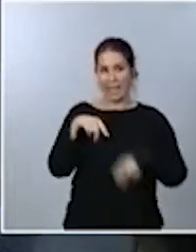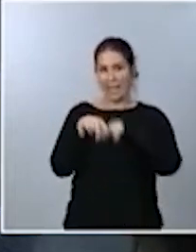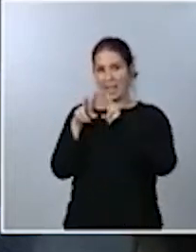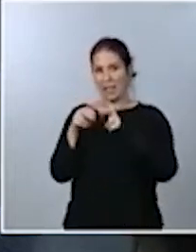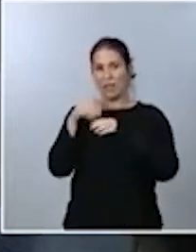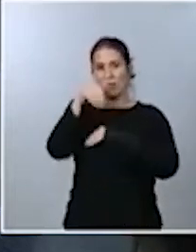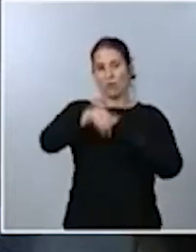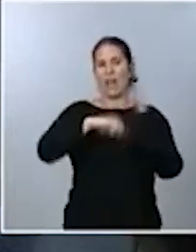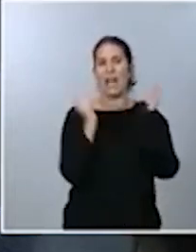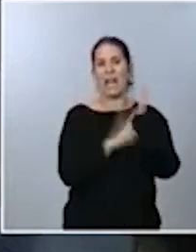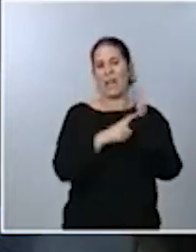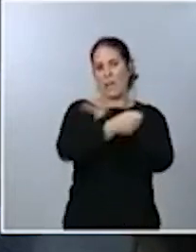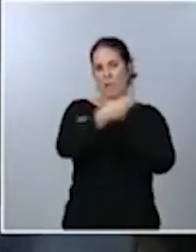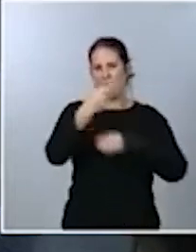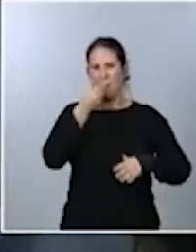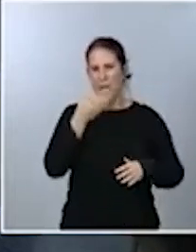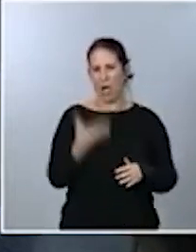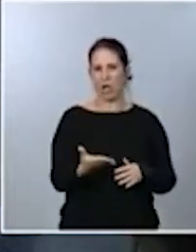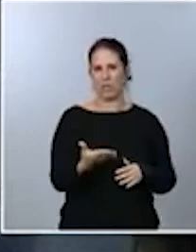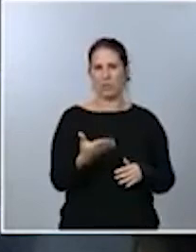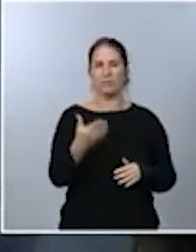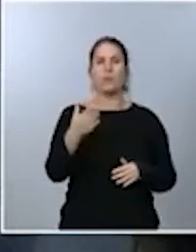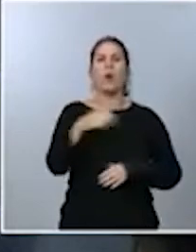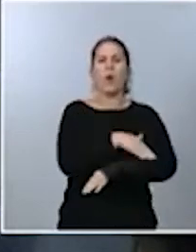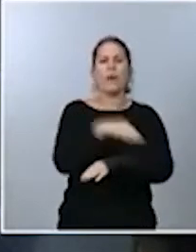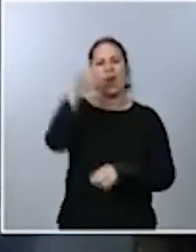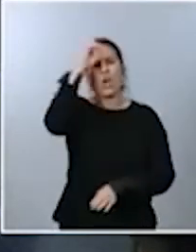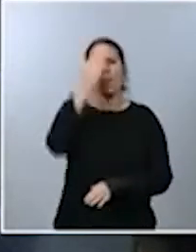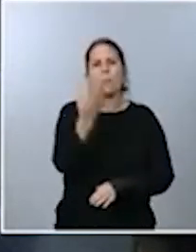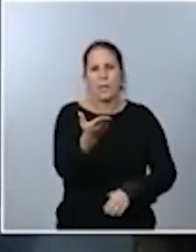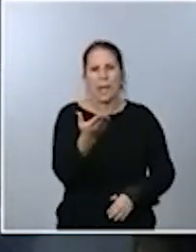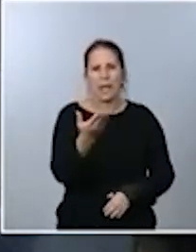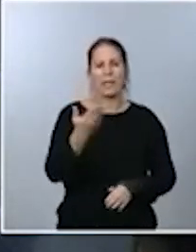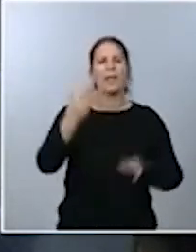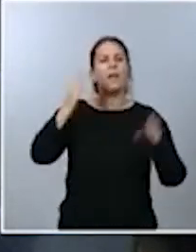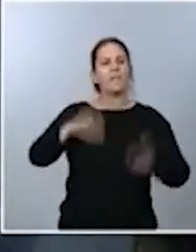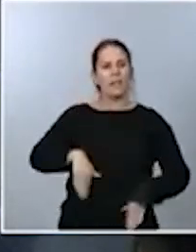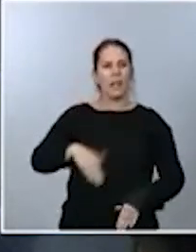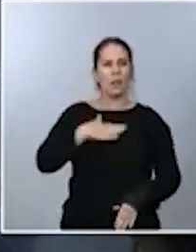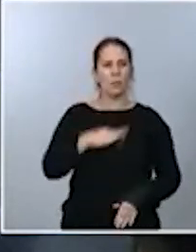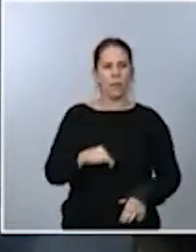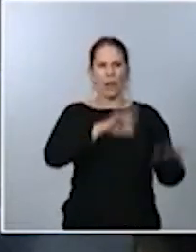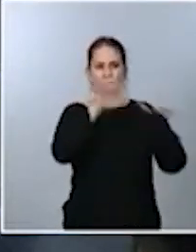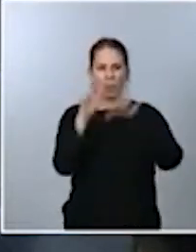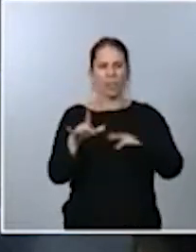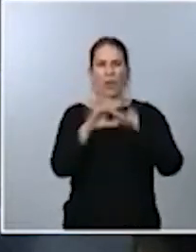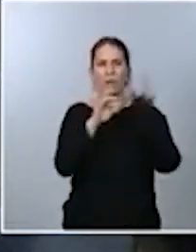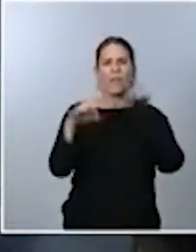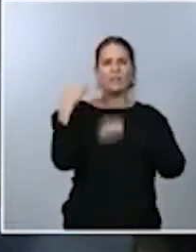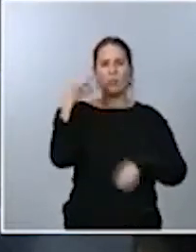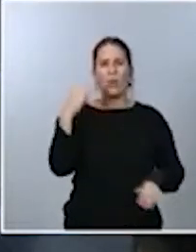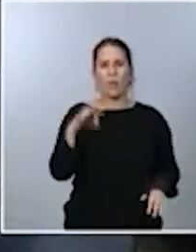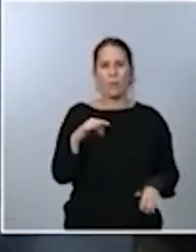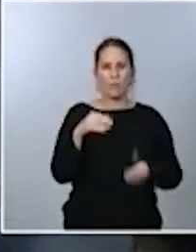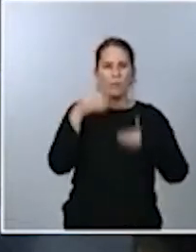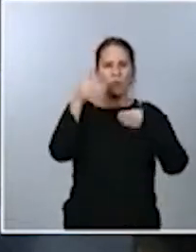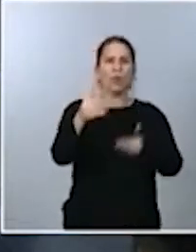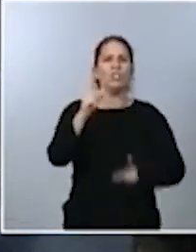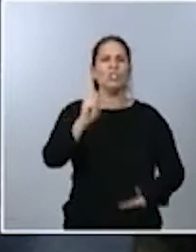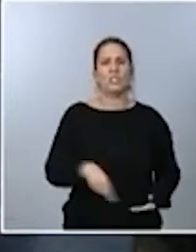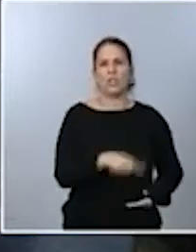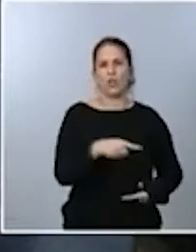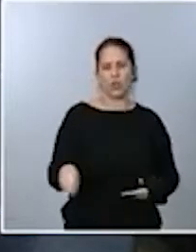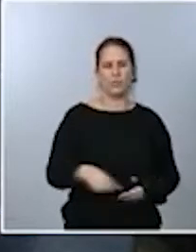vivienda. Me gustaría saber qué opina el Gobierno y si cree que finalmente van a poder convencer a Unidas Podemos para que esto se posponga. Y luego, por último,